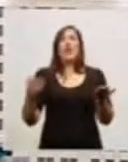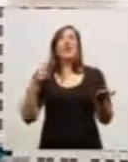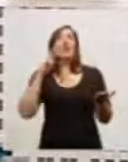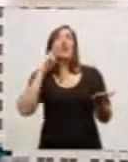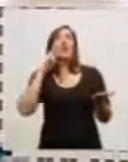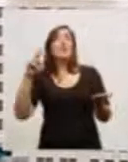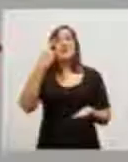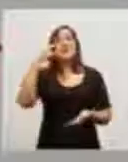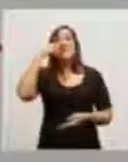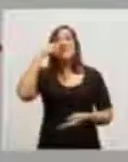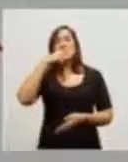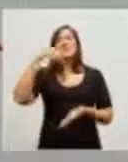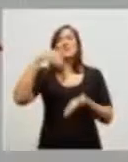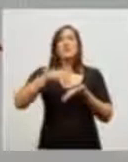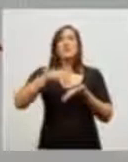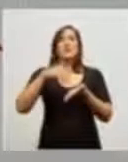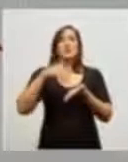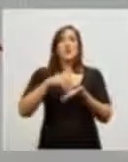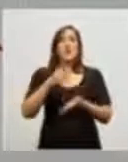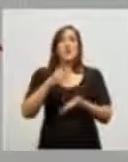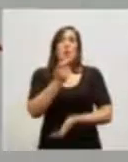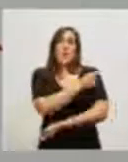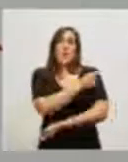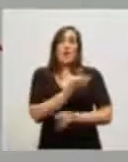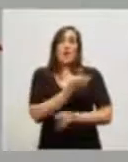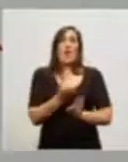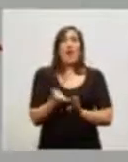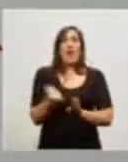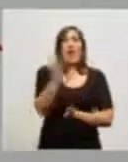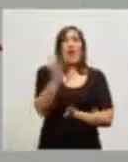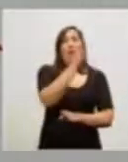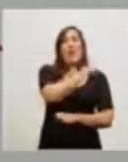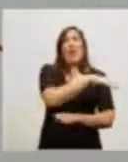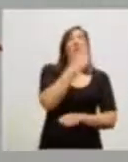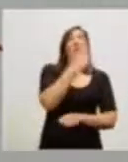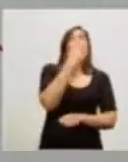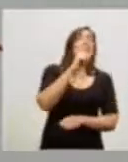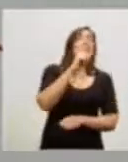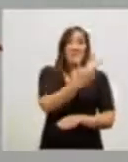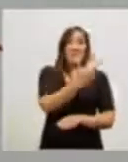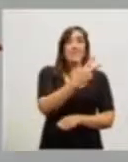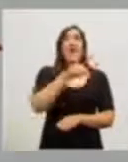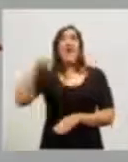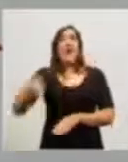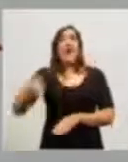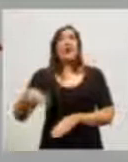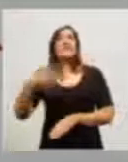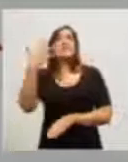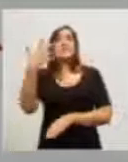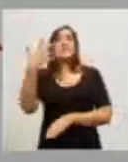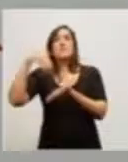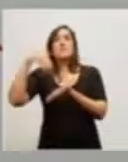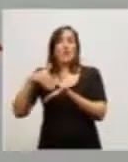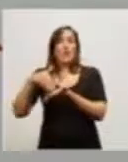27 millones de vacunas que se aplicaban en el año 2003 a 57 millones que se aplican ahora